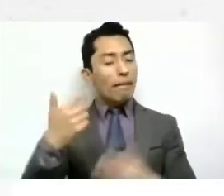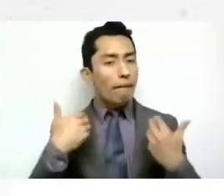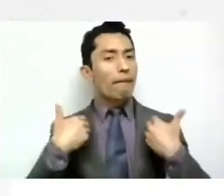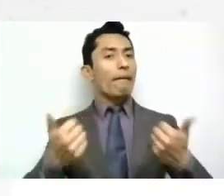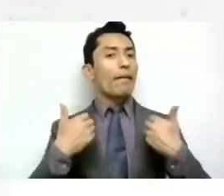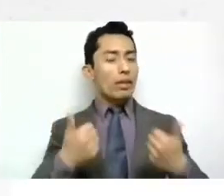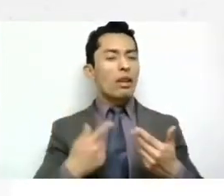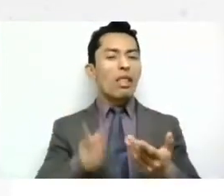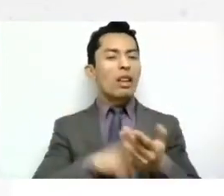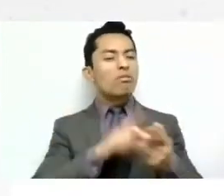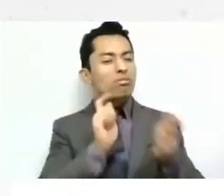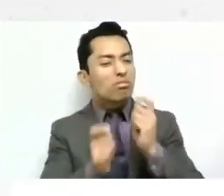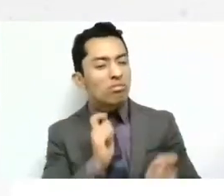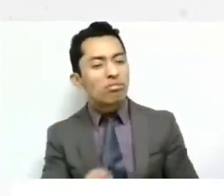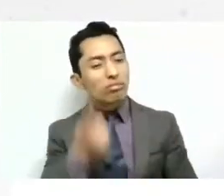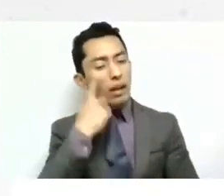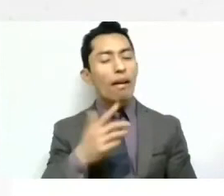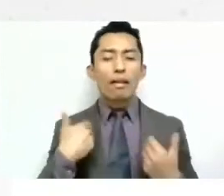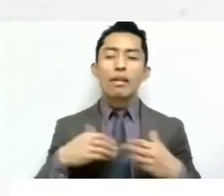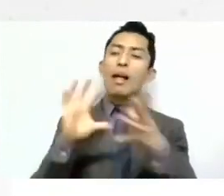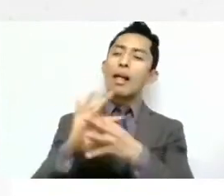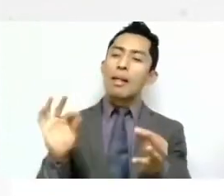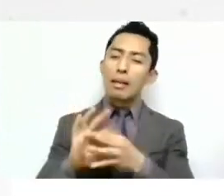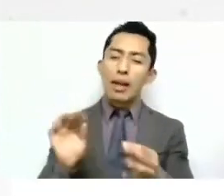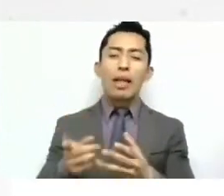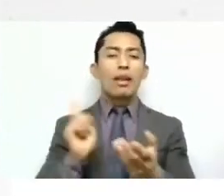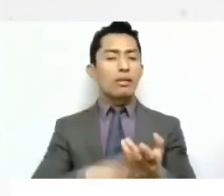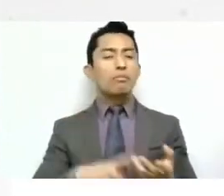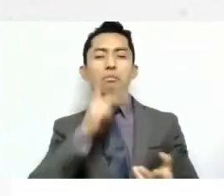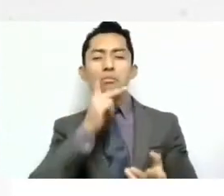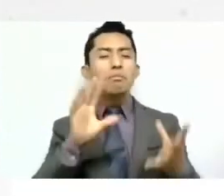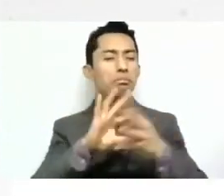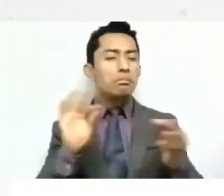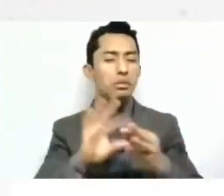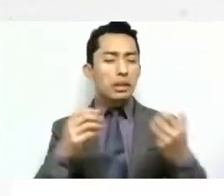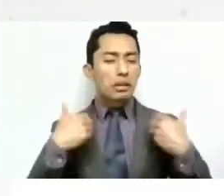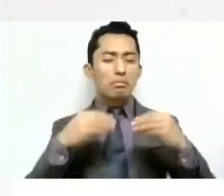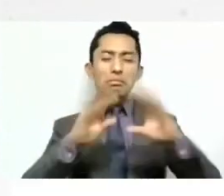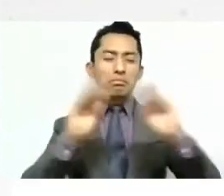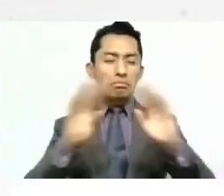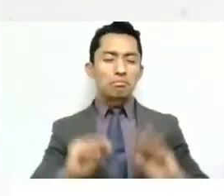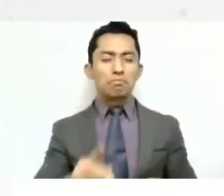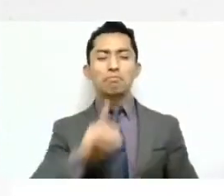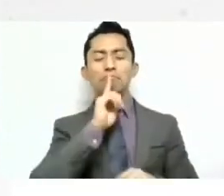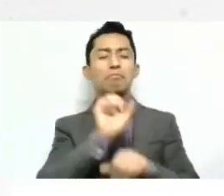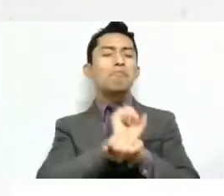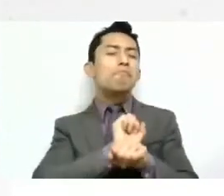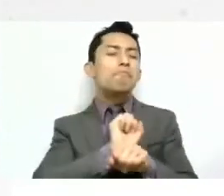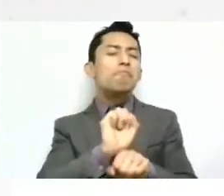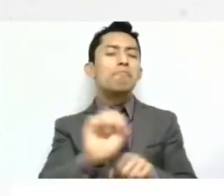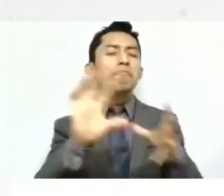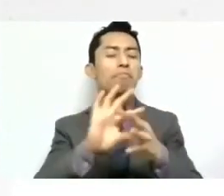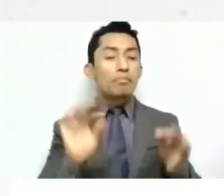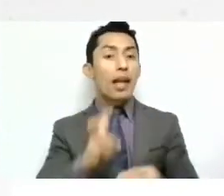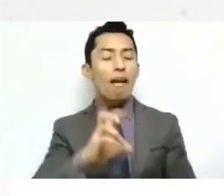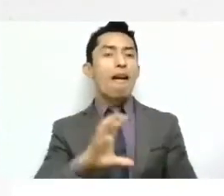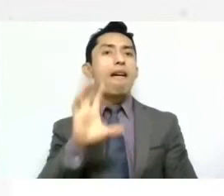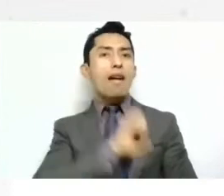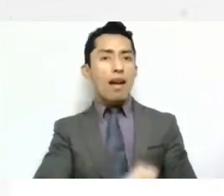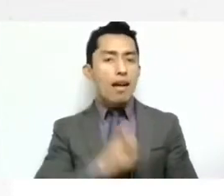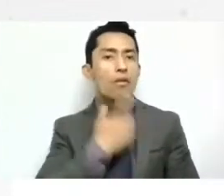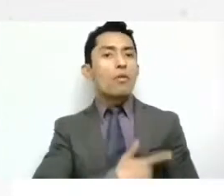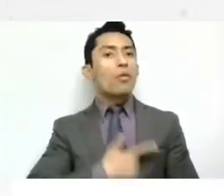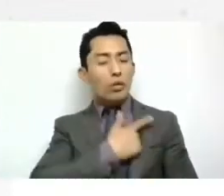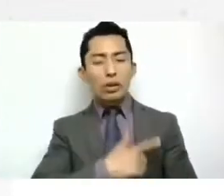interpretar y de hablar, de que el lenguaje sea claro. Y esto es lo que a mí, la verdad, me gustó, que es muy claro, muy preciso.